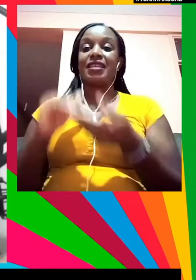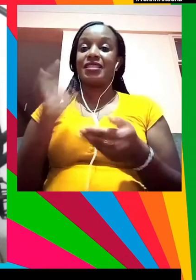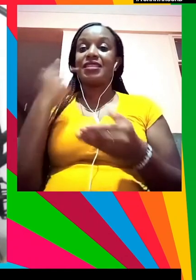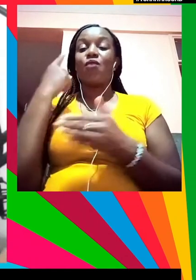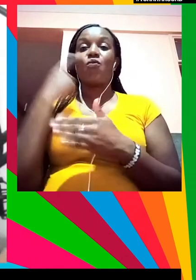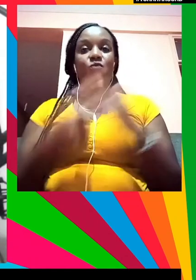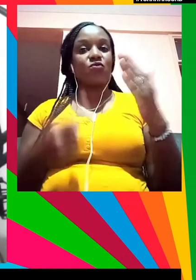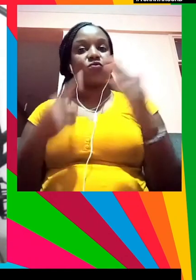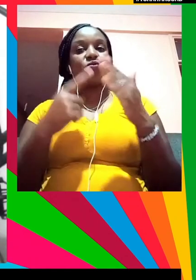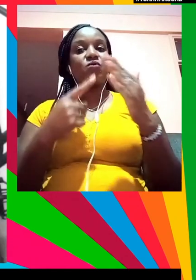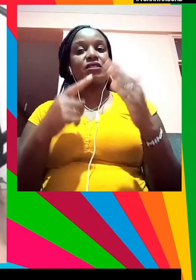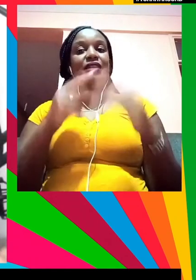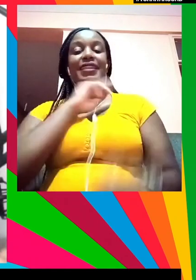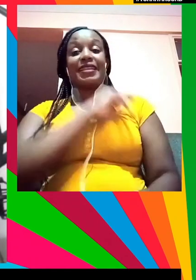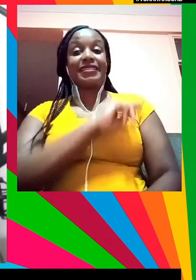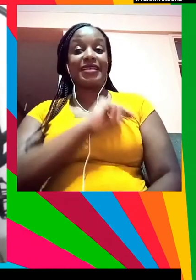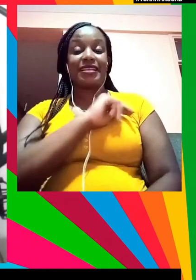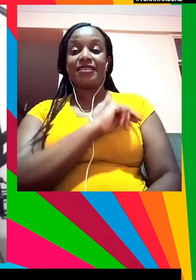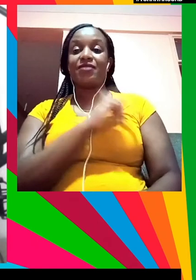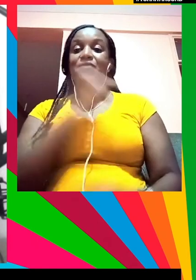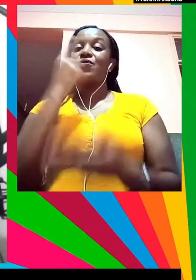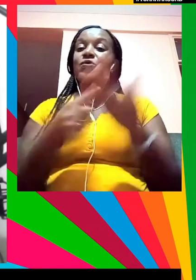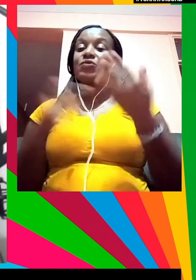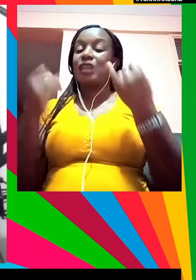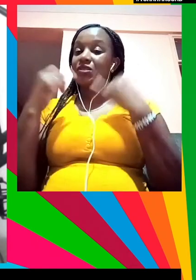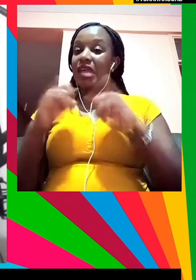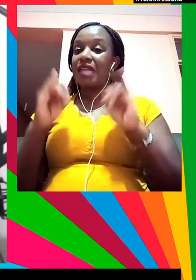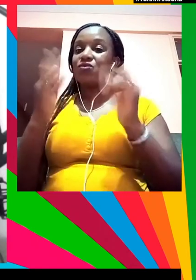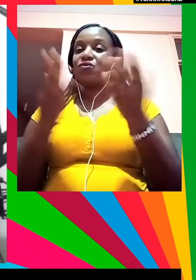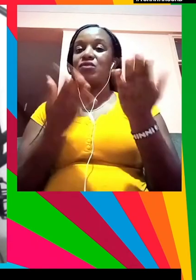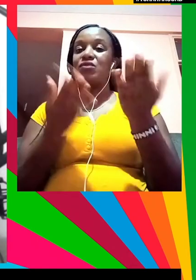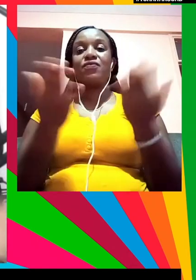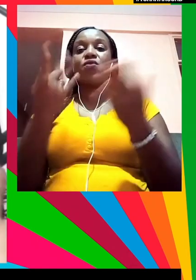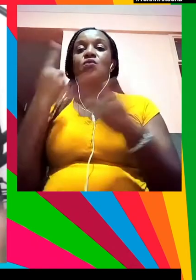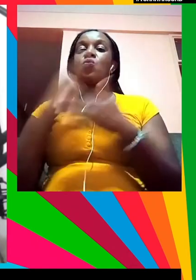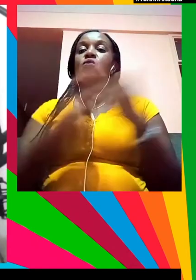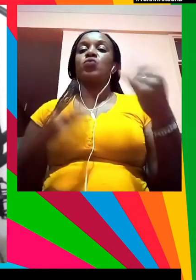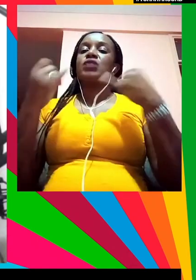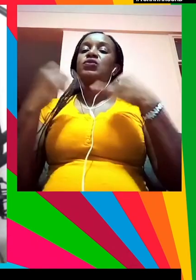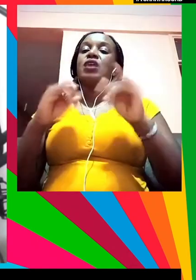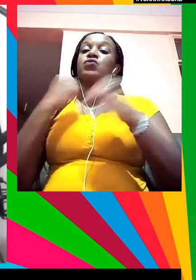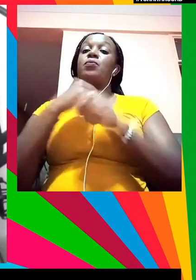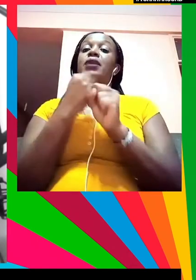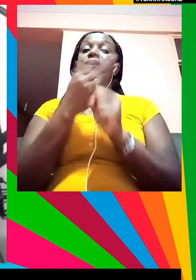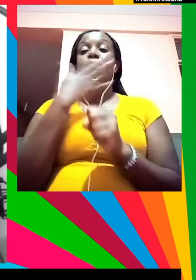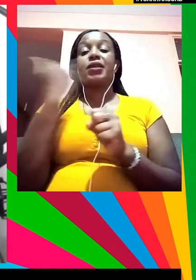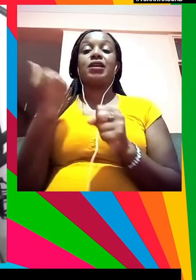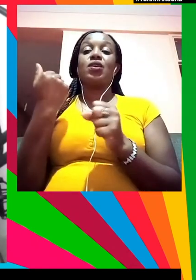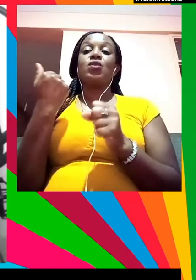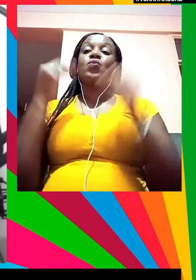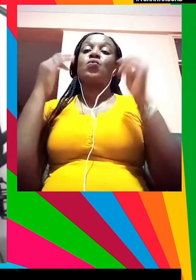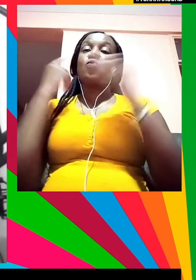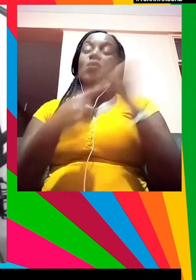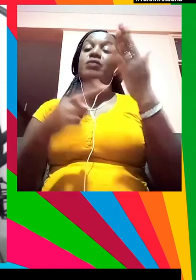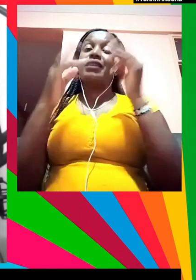es lo siguiente la naturaleza es algo a lo que tenemos que servir hemos de mejorarla para